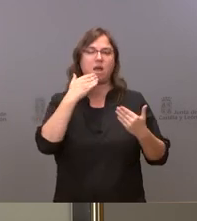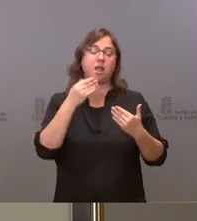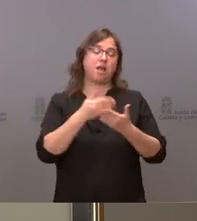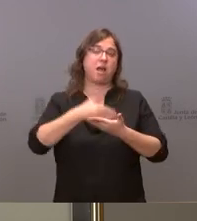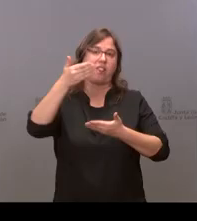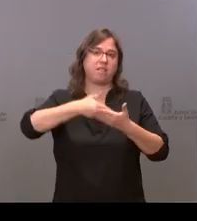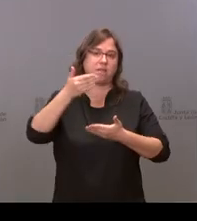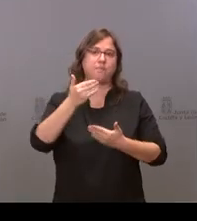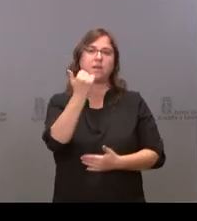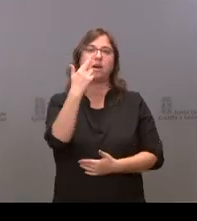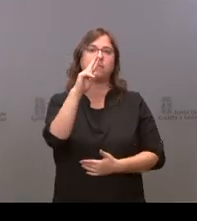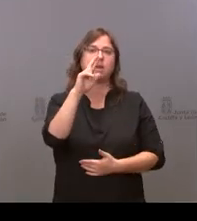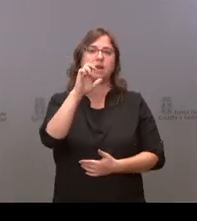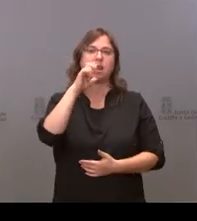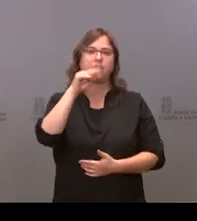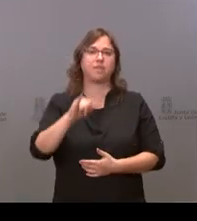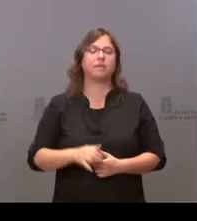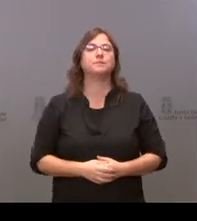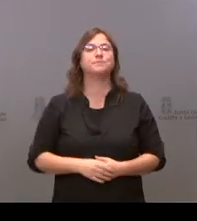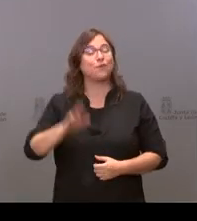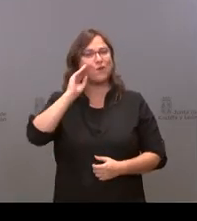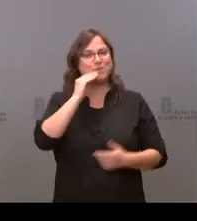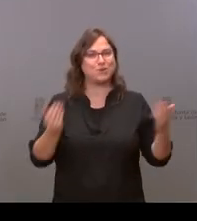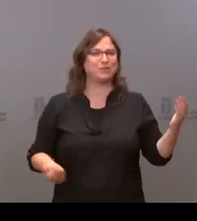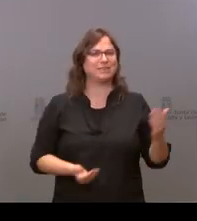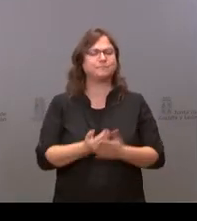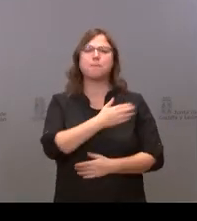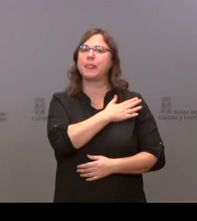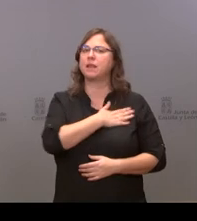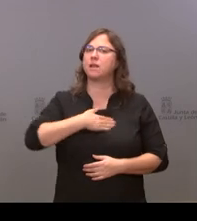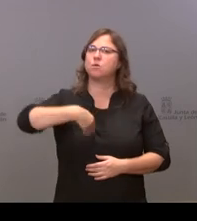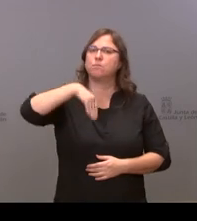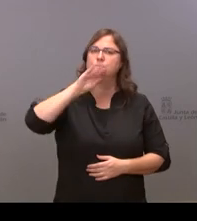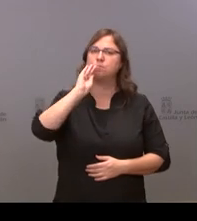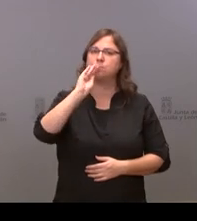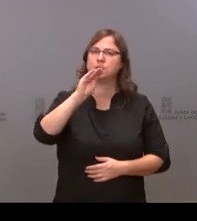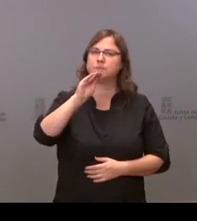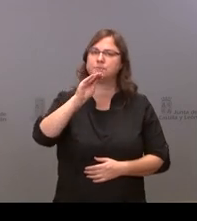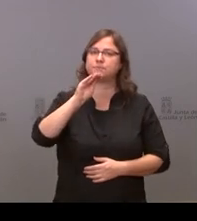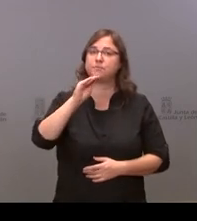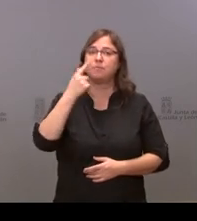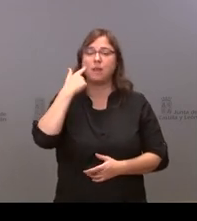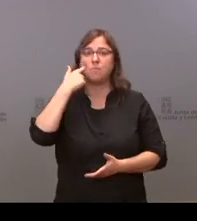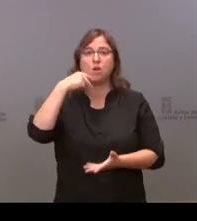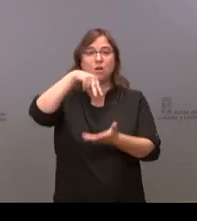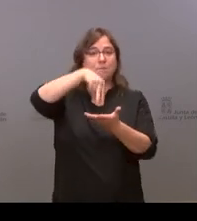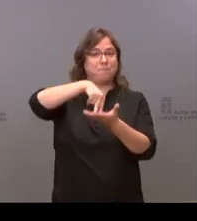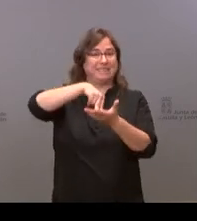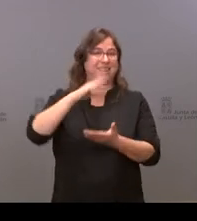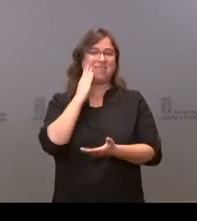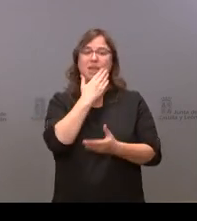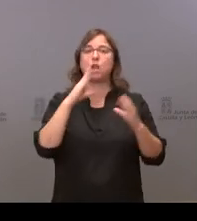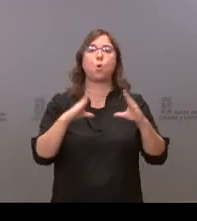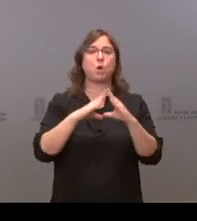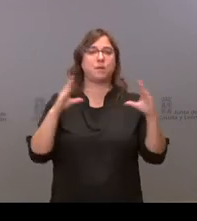quieras hola que hay buenos días yo quería preguntarle por la presencialidad en las universidades porque esta